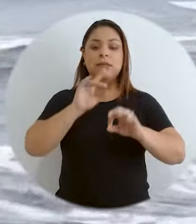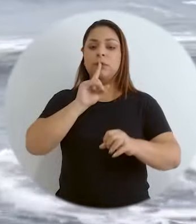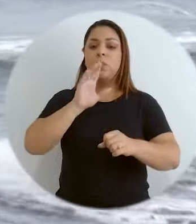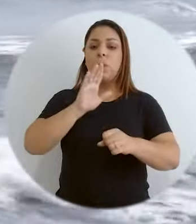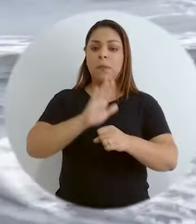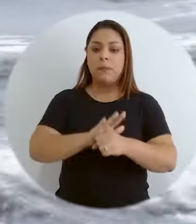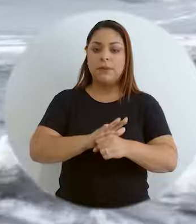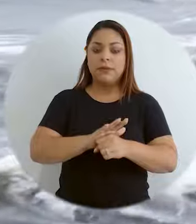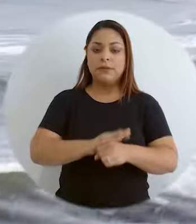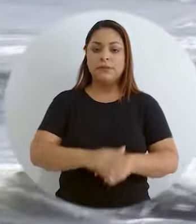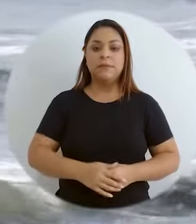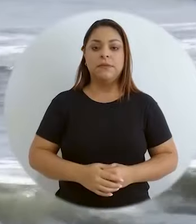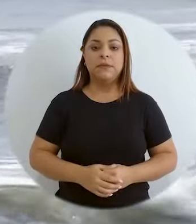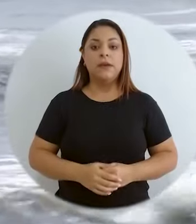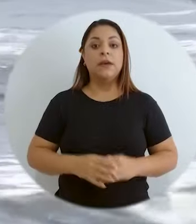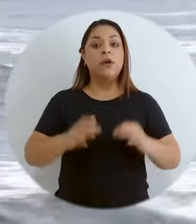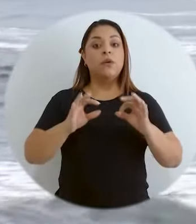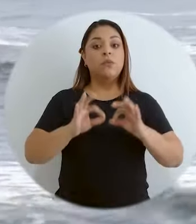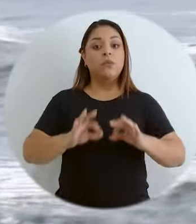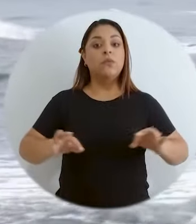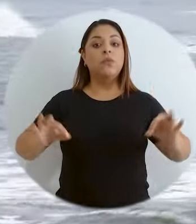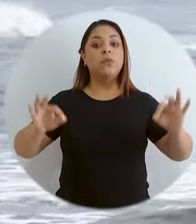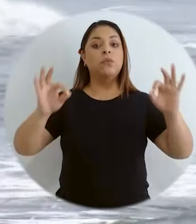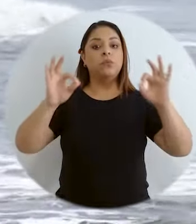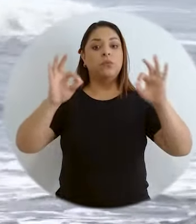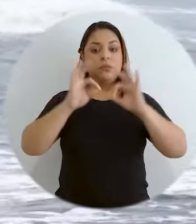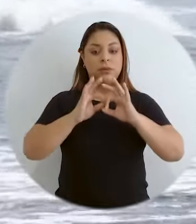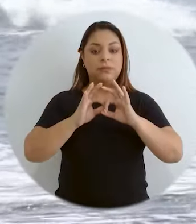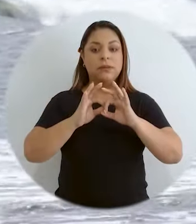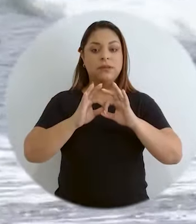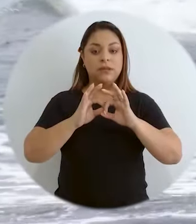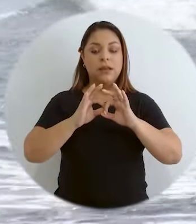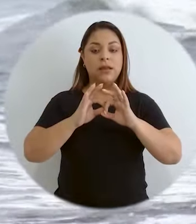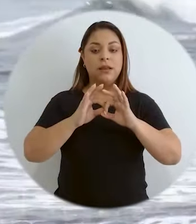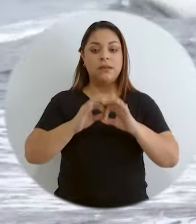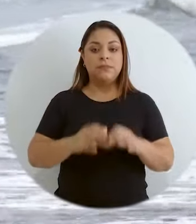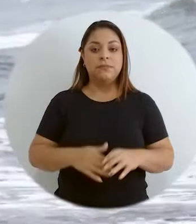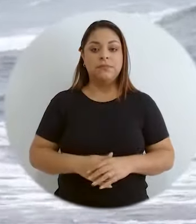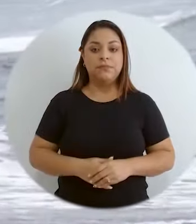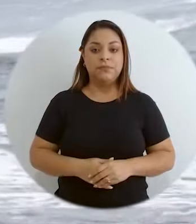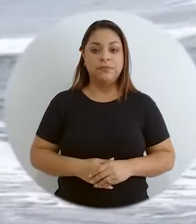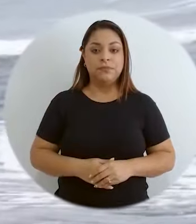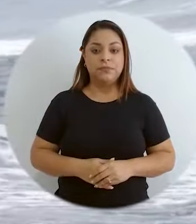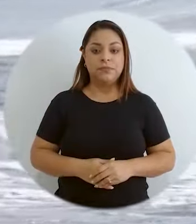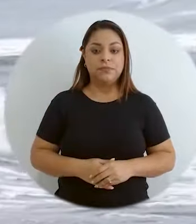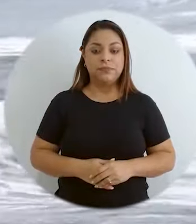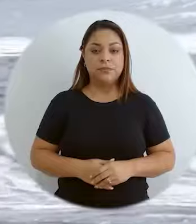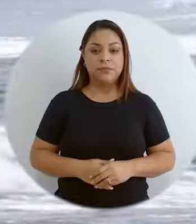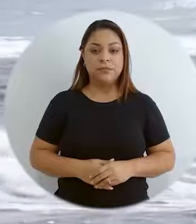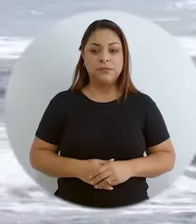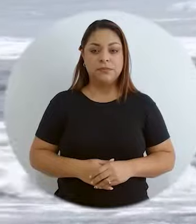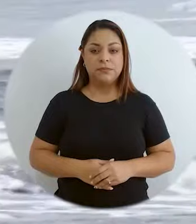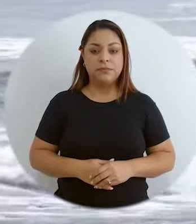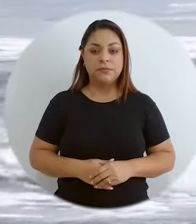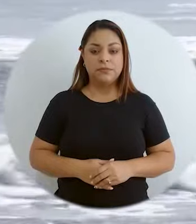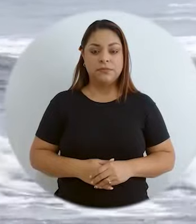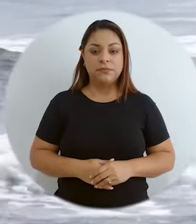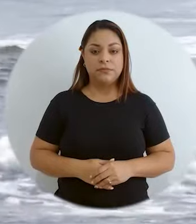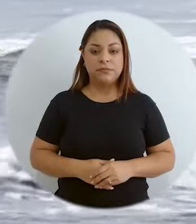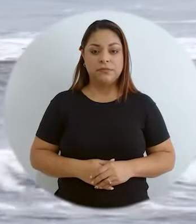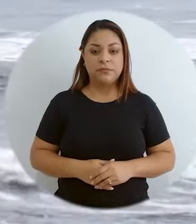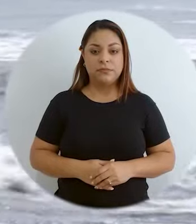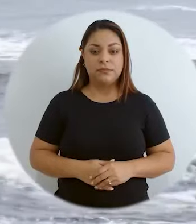como función fundamental de los estados la minimización de las razones que